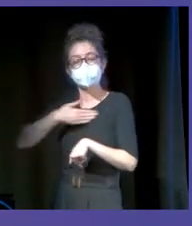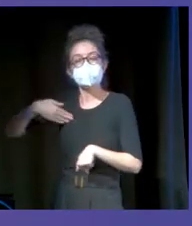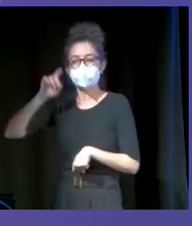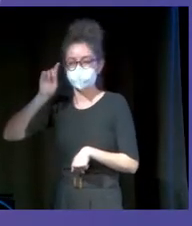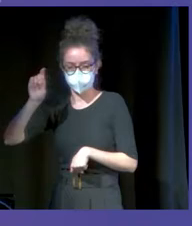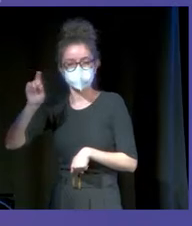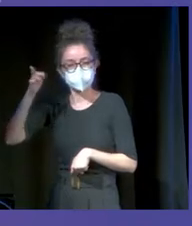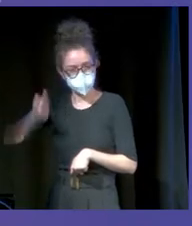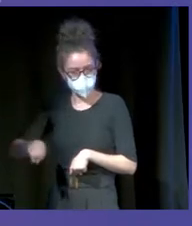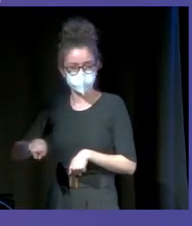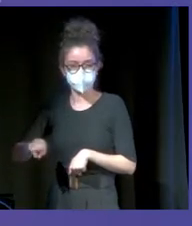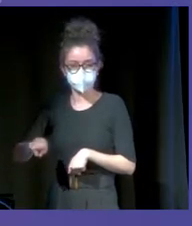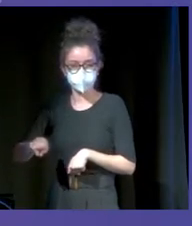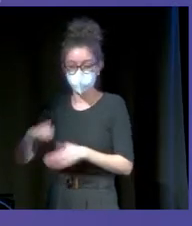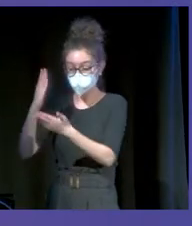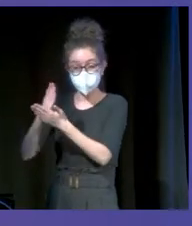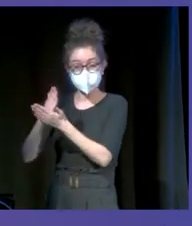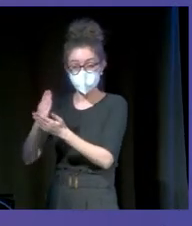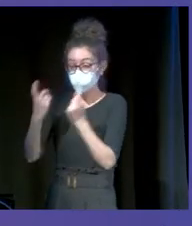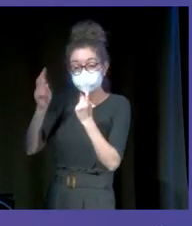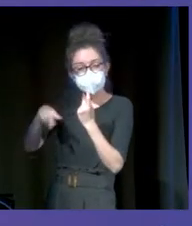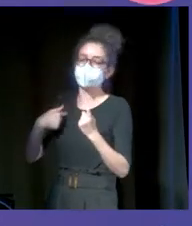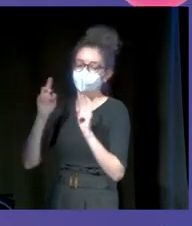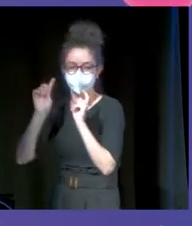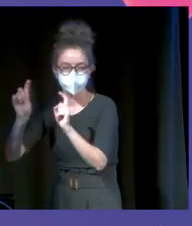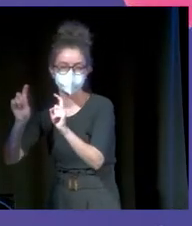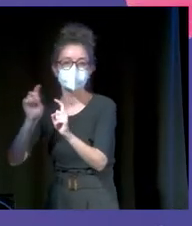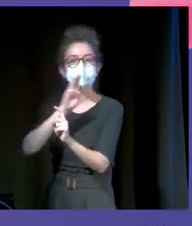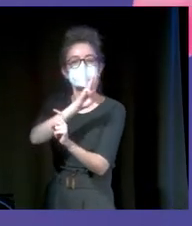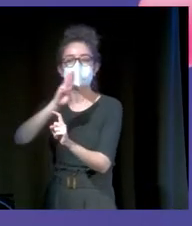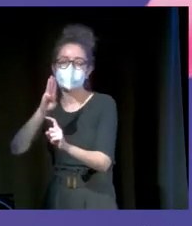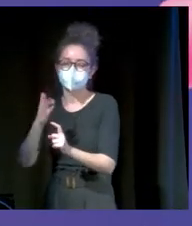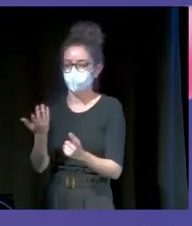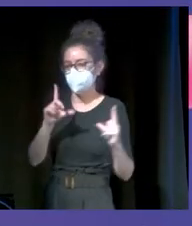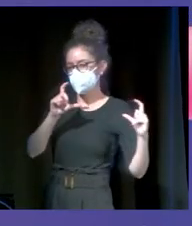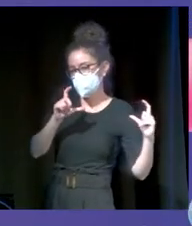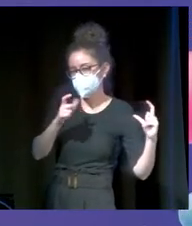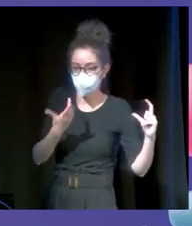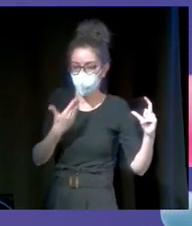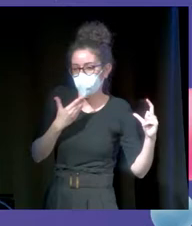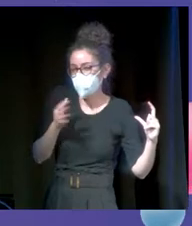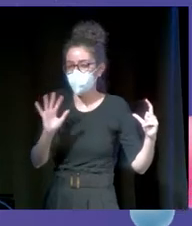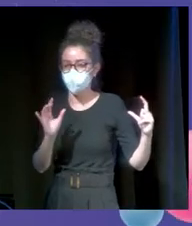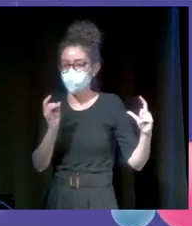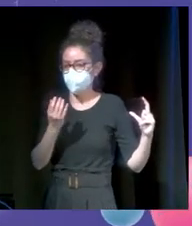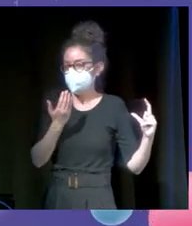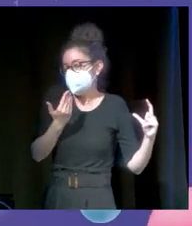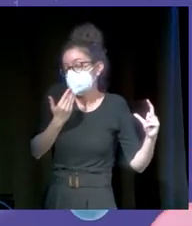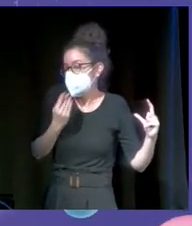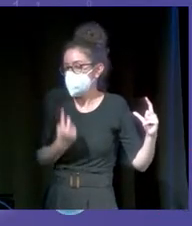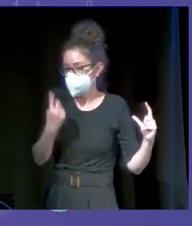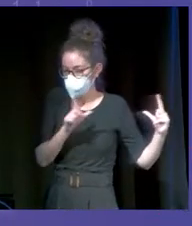y quería dar esas clases que nunca me habían dado. Y que el PowerPoint lo utilizaría para poner memes o fotos mías en camiseta. Veis que en algunas cosas he cumplido.